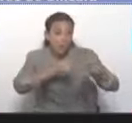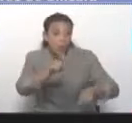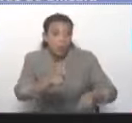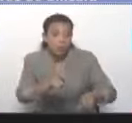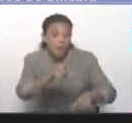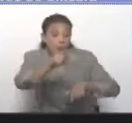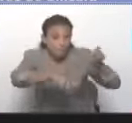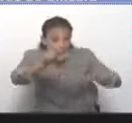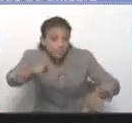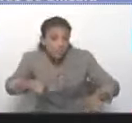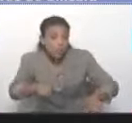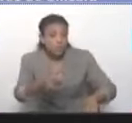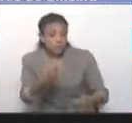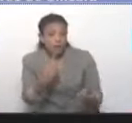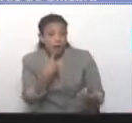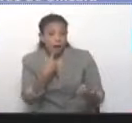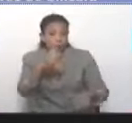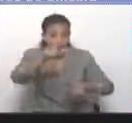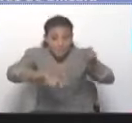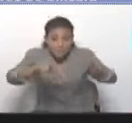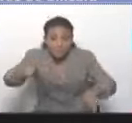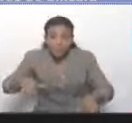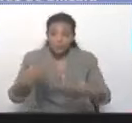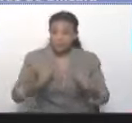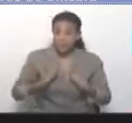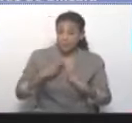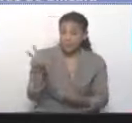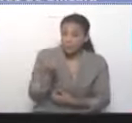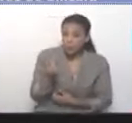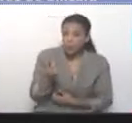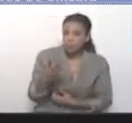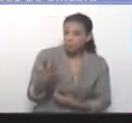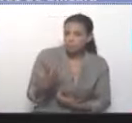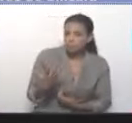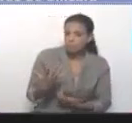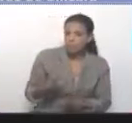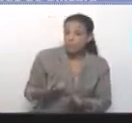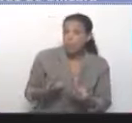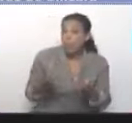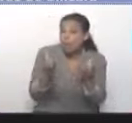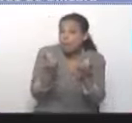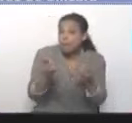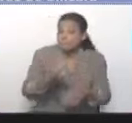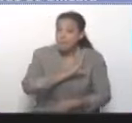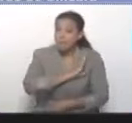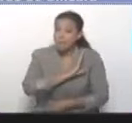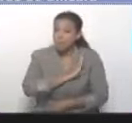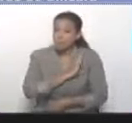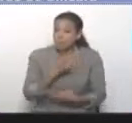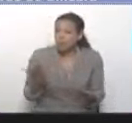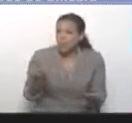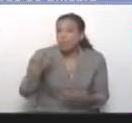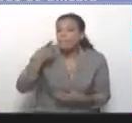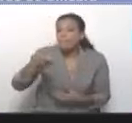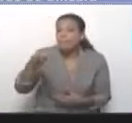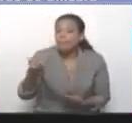a sus ciudadanos los grandes asuntos. Yo estaba